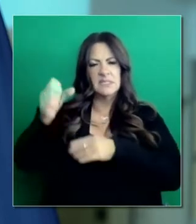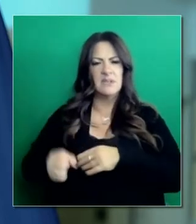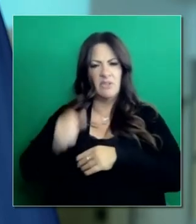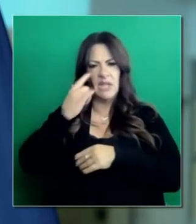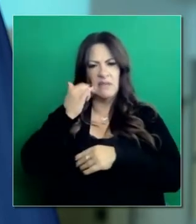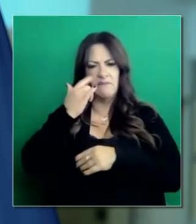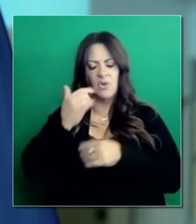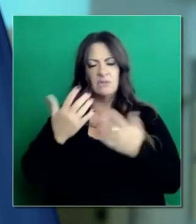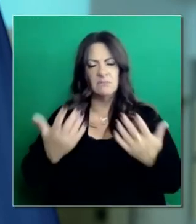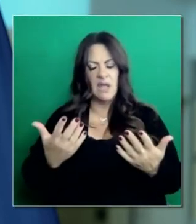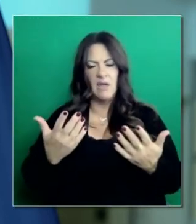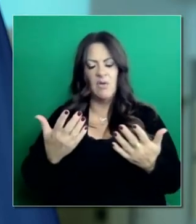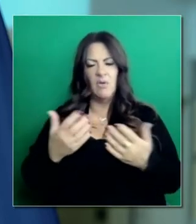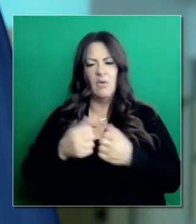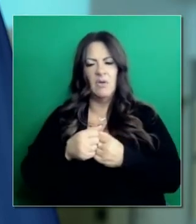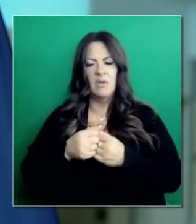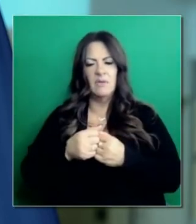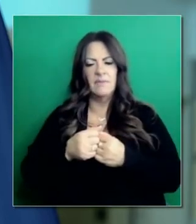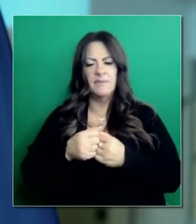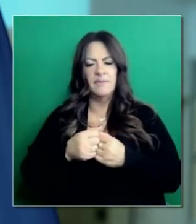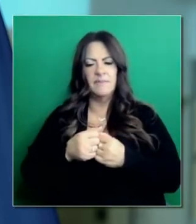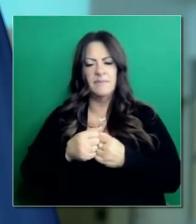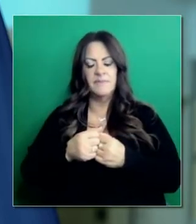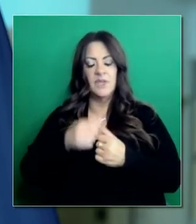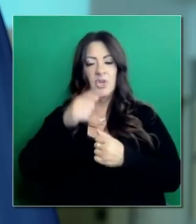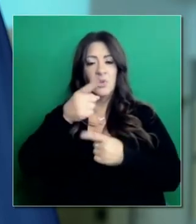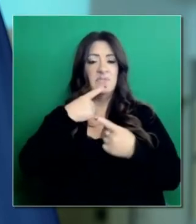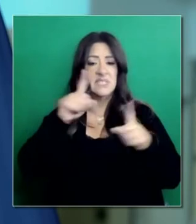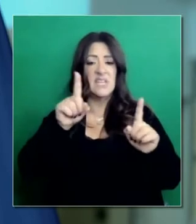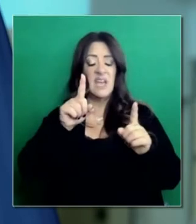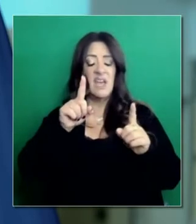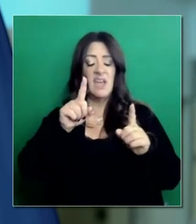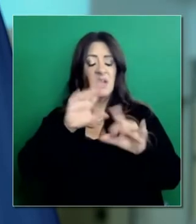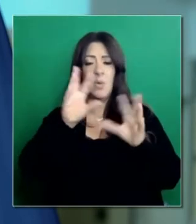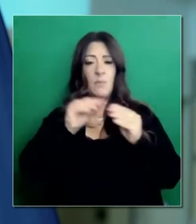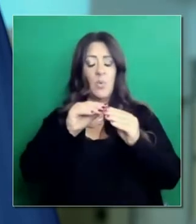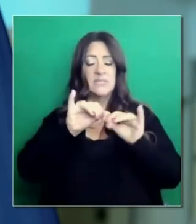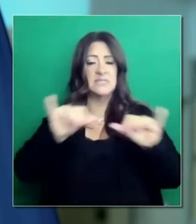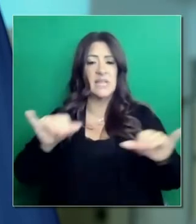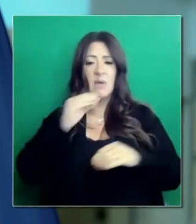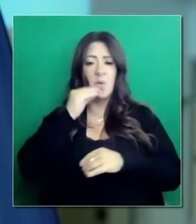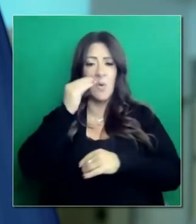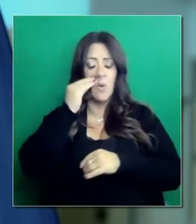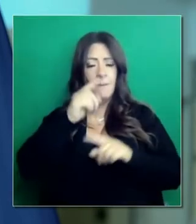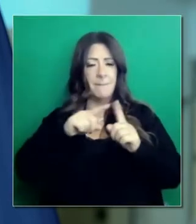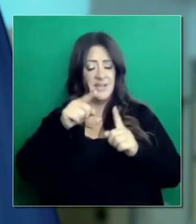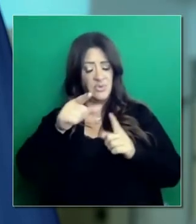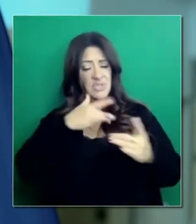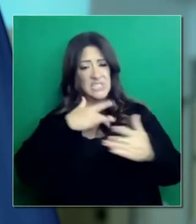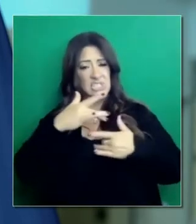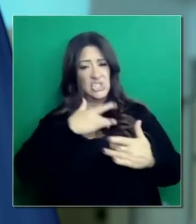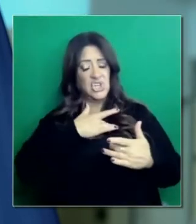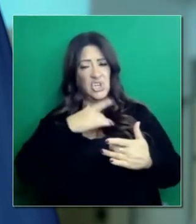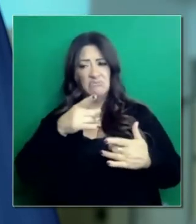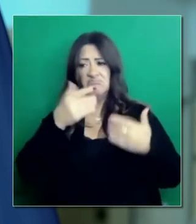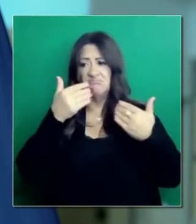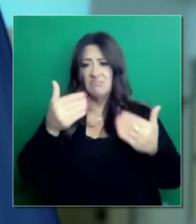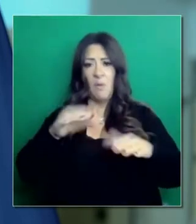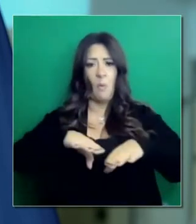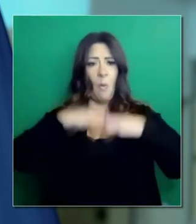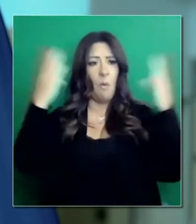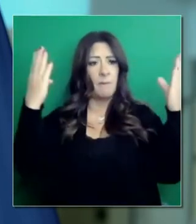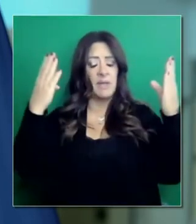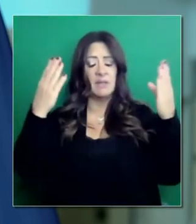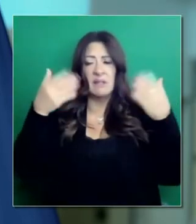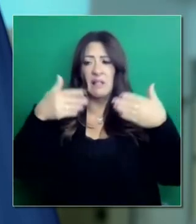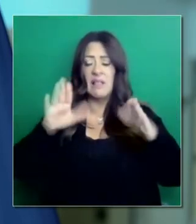basado en que estamos regresando, bueno, alejándonos de la orden de quedarnos en casa. Eso es algo que puede ser inquietante, volver a